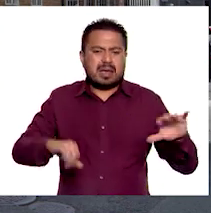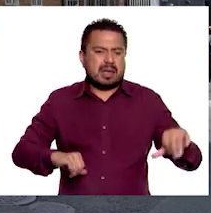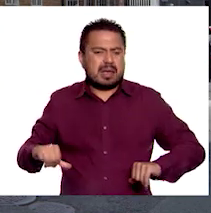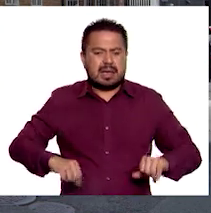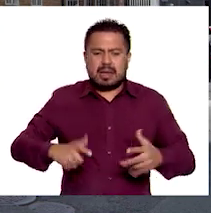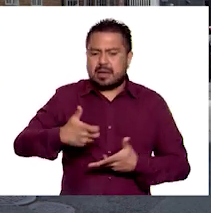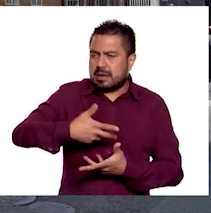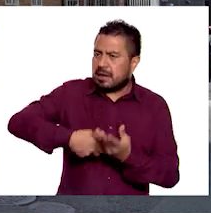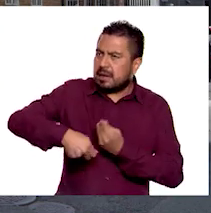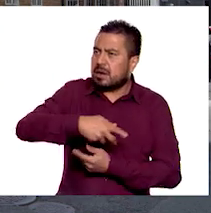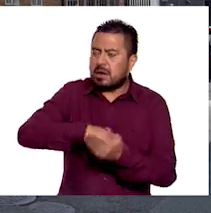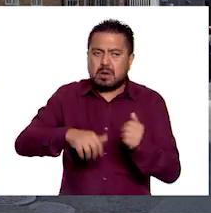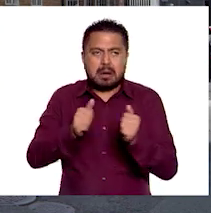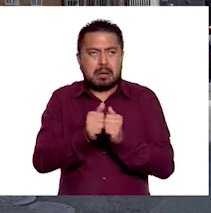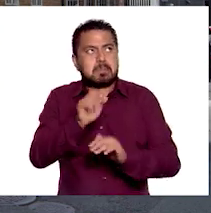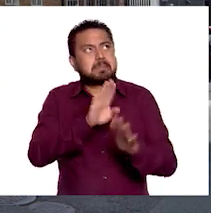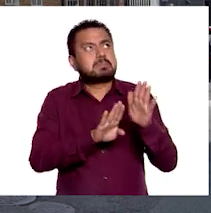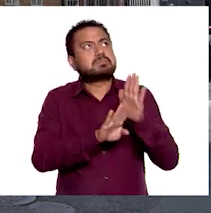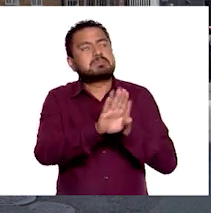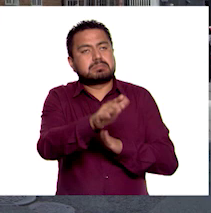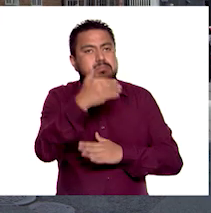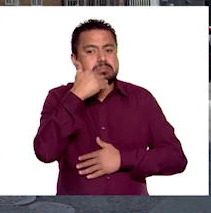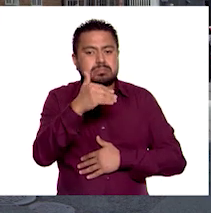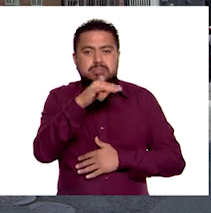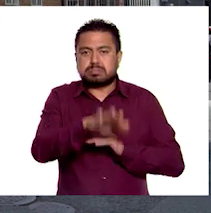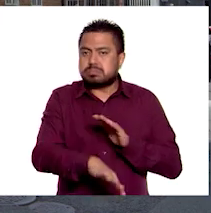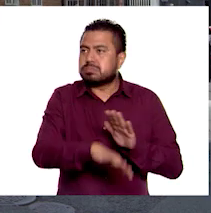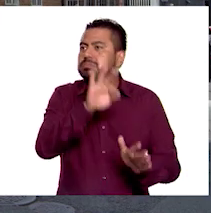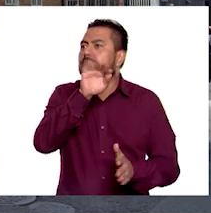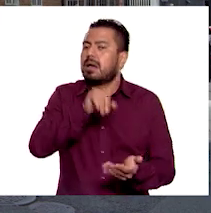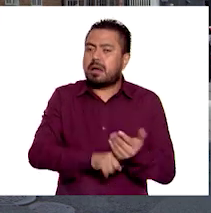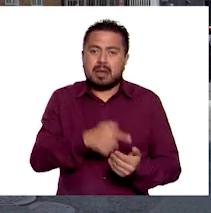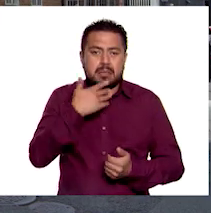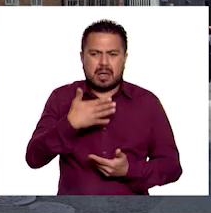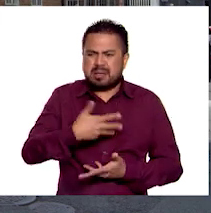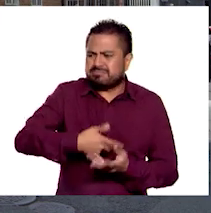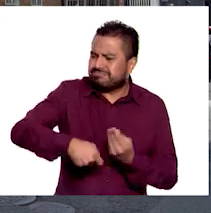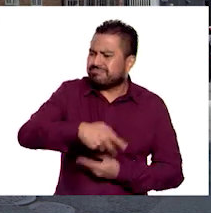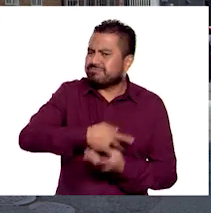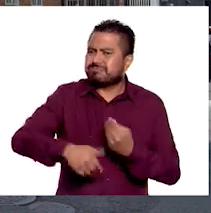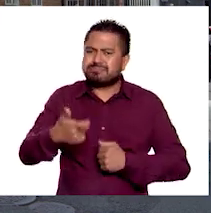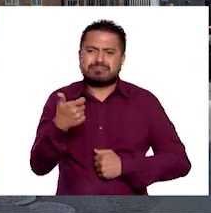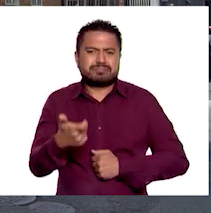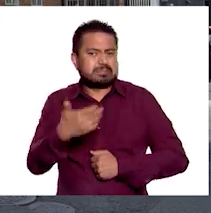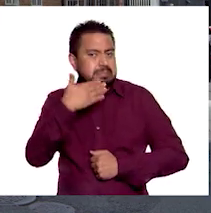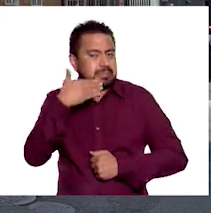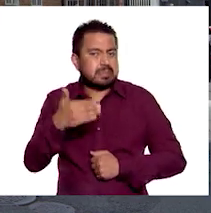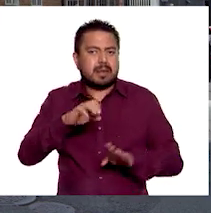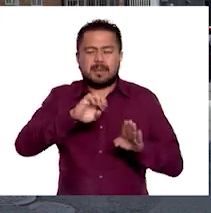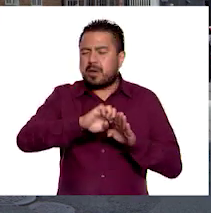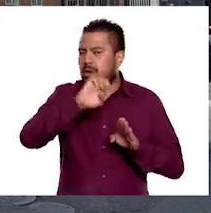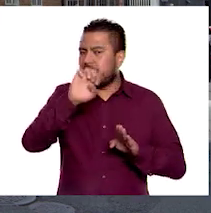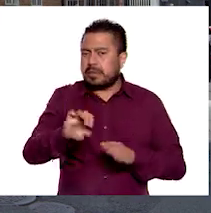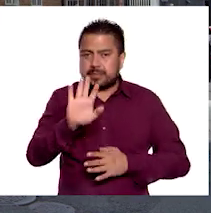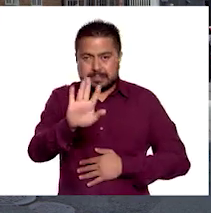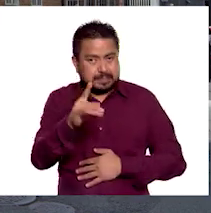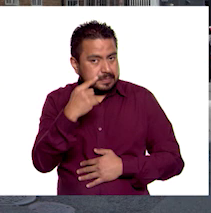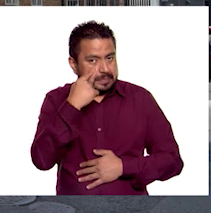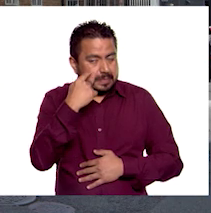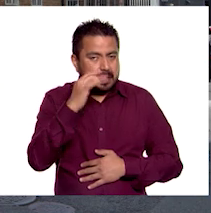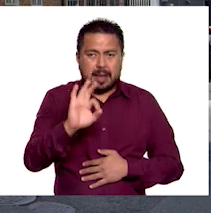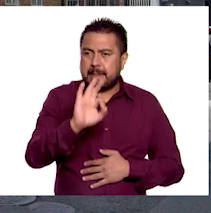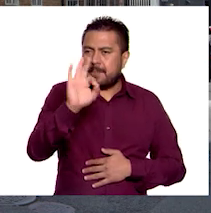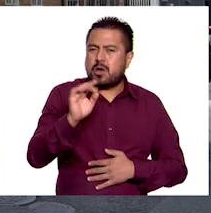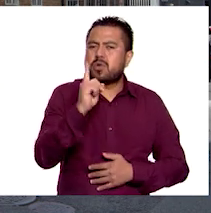económicas con éxito y obtener buenos ingresos económicos. Por ejemplo, fíjate. En